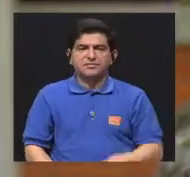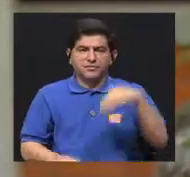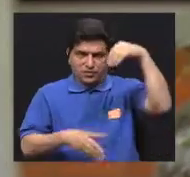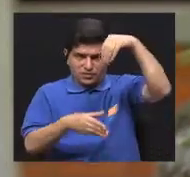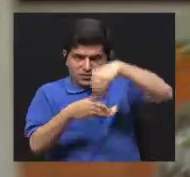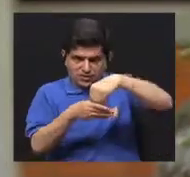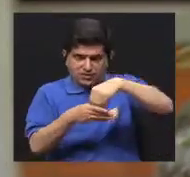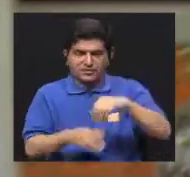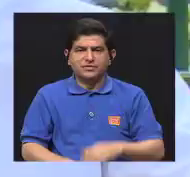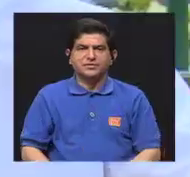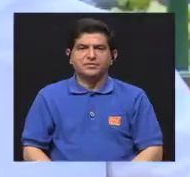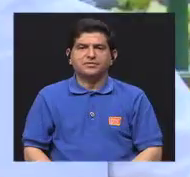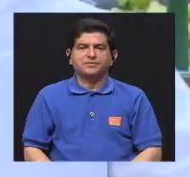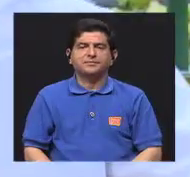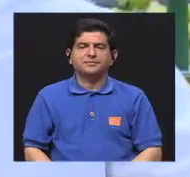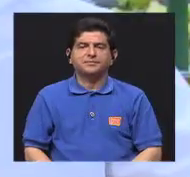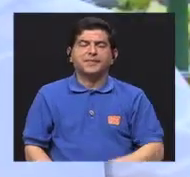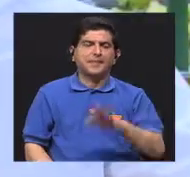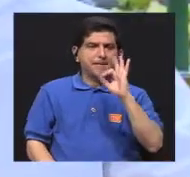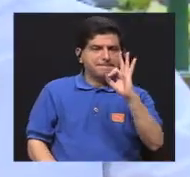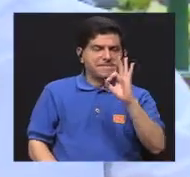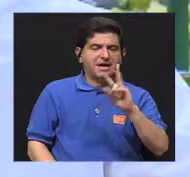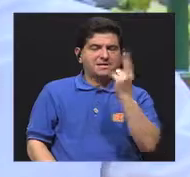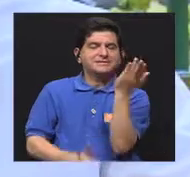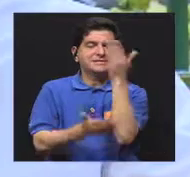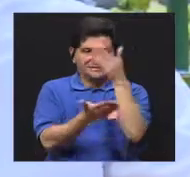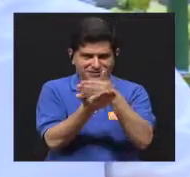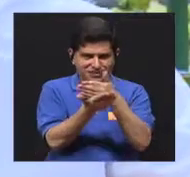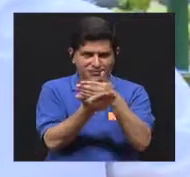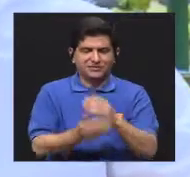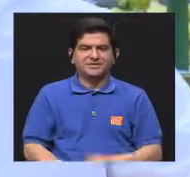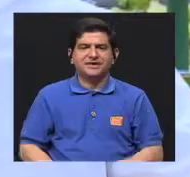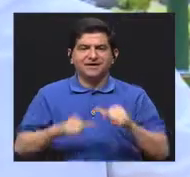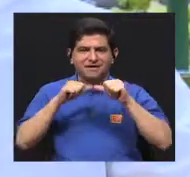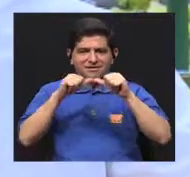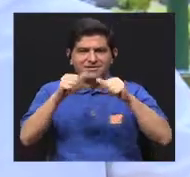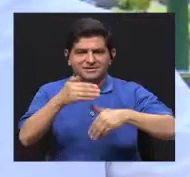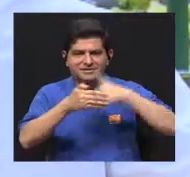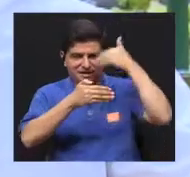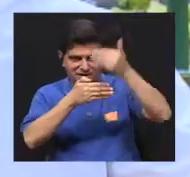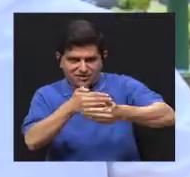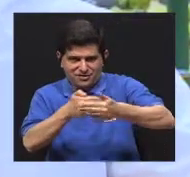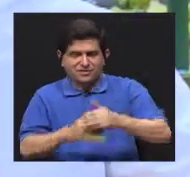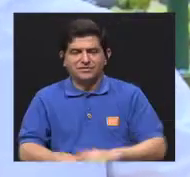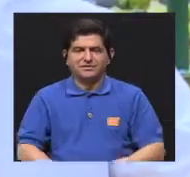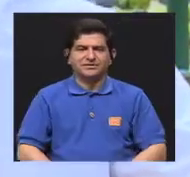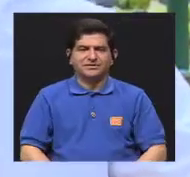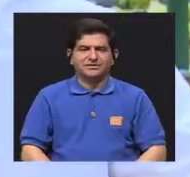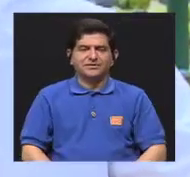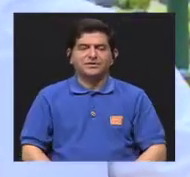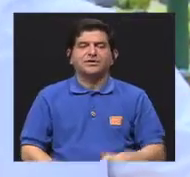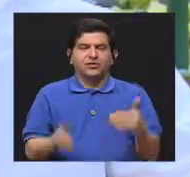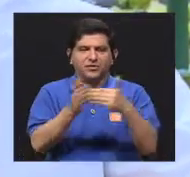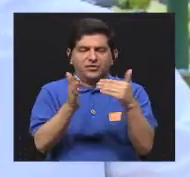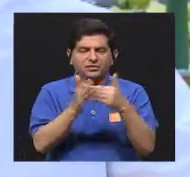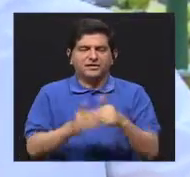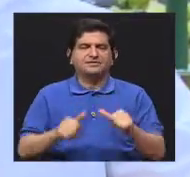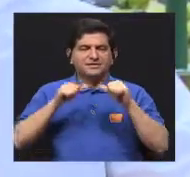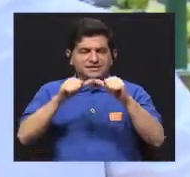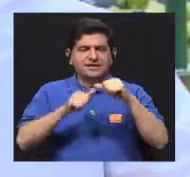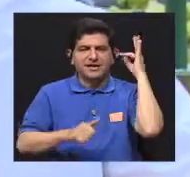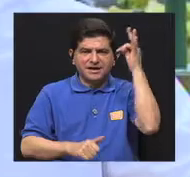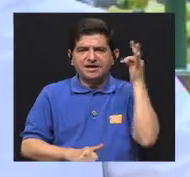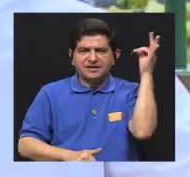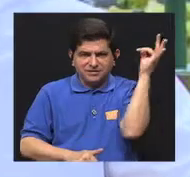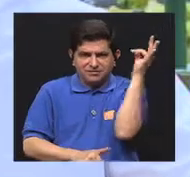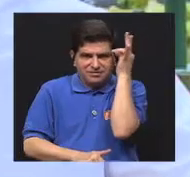parte de la Vamos a hacer una cosa. Entonces, vamos a ir a una segunda pausa y regresamos después de esta para retomar sobre esas